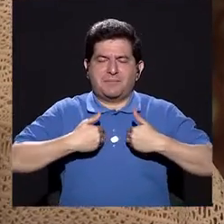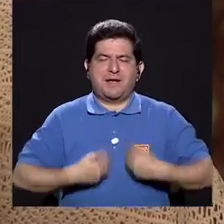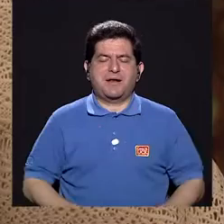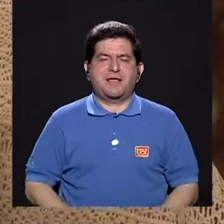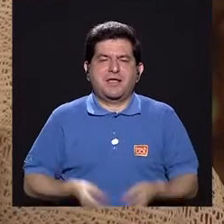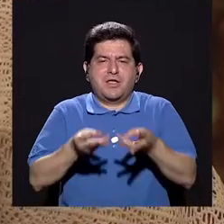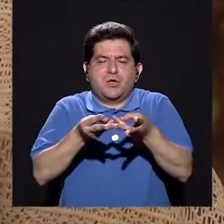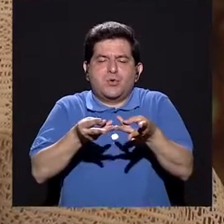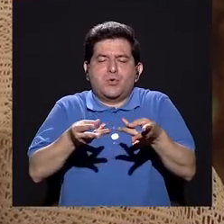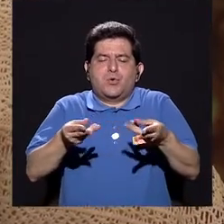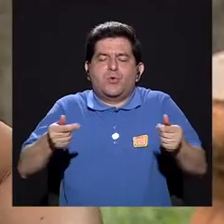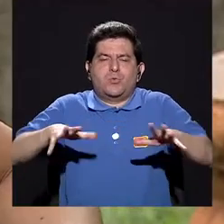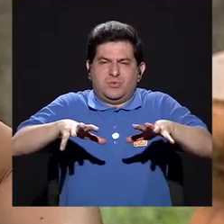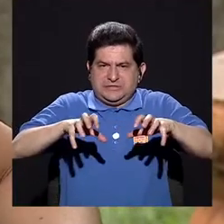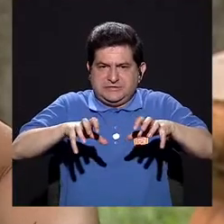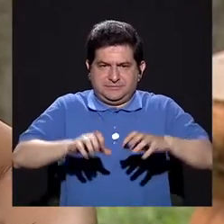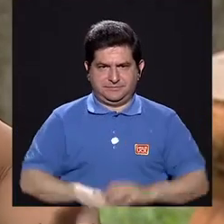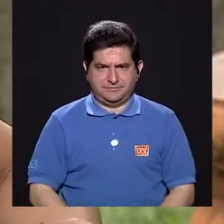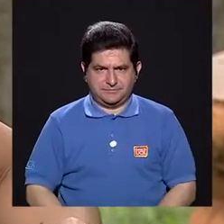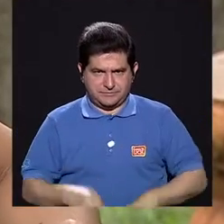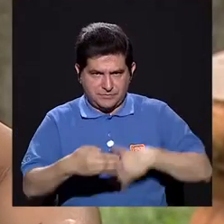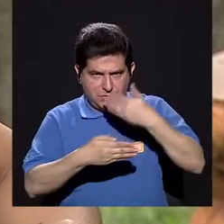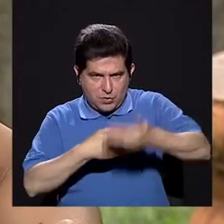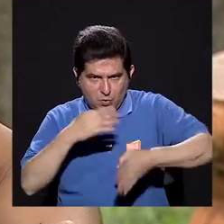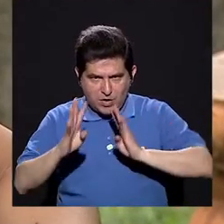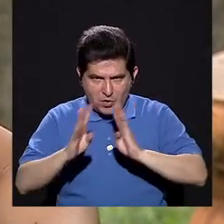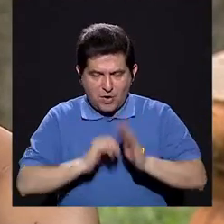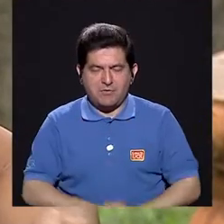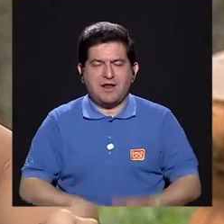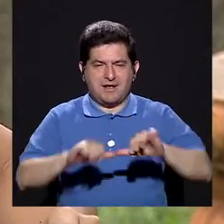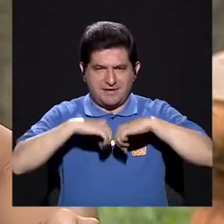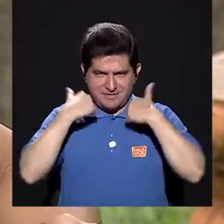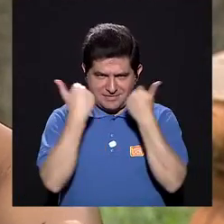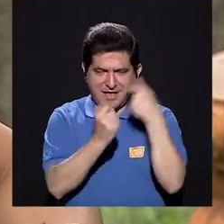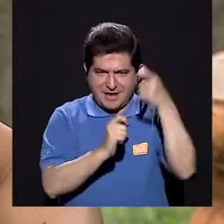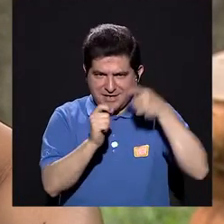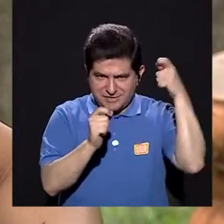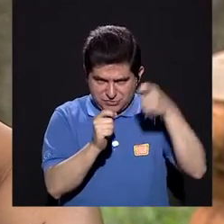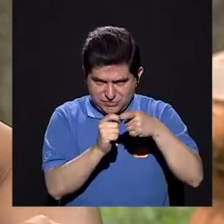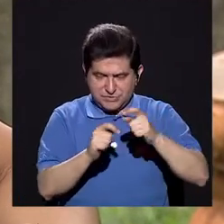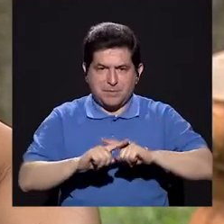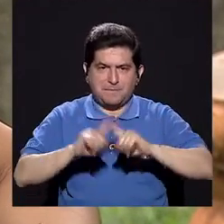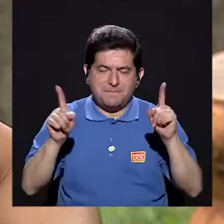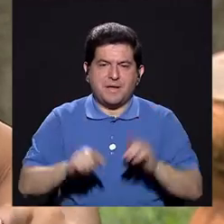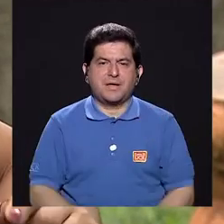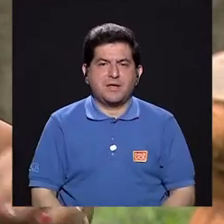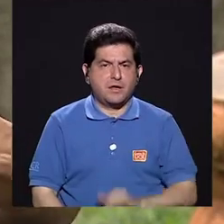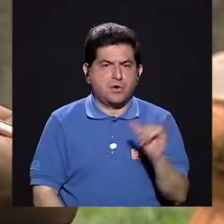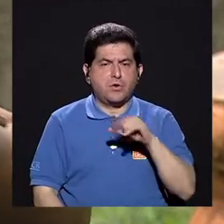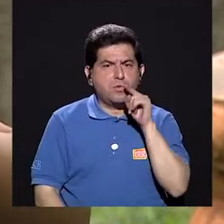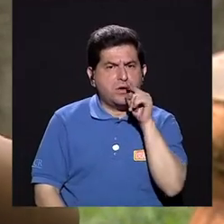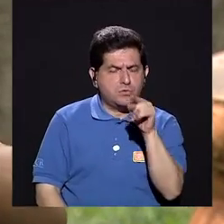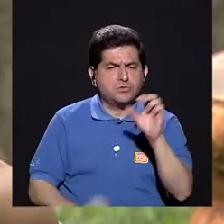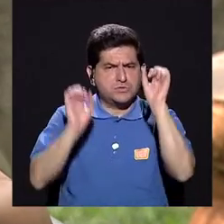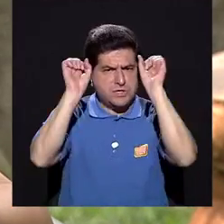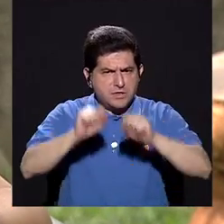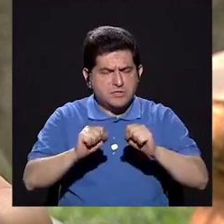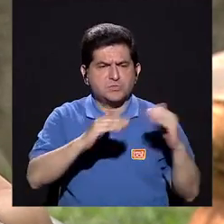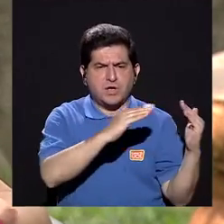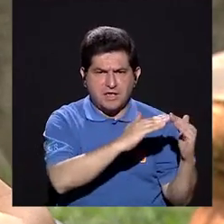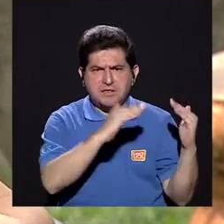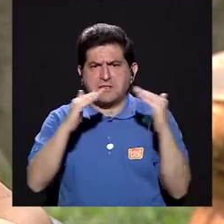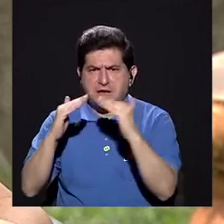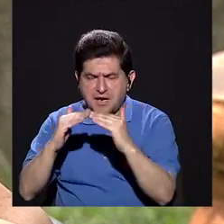desestresan. Sí, más adelante vamos a hablar de ACOTEAMA específicamente, pero ¿ustedes también pueden dar eso en sus